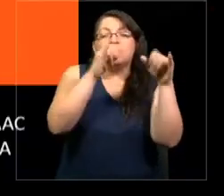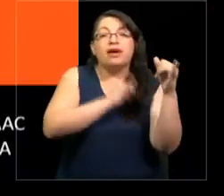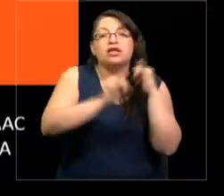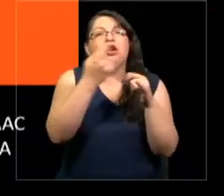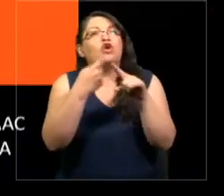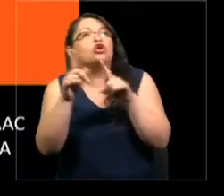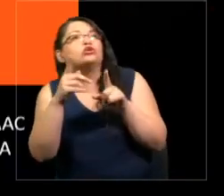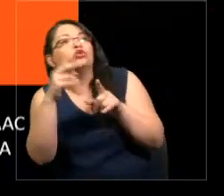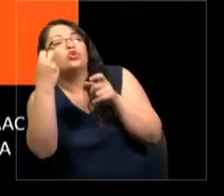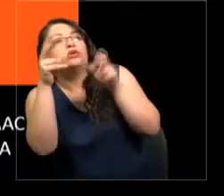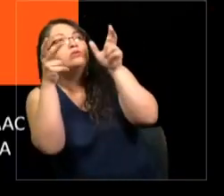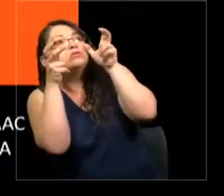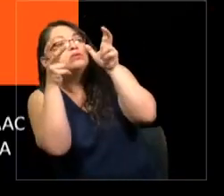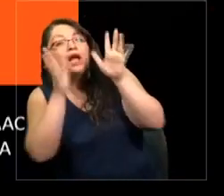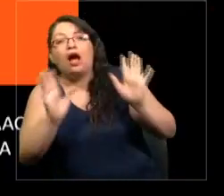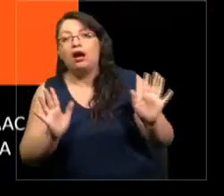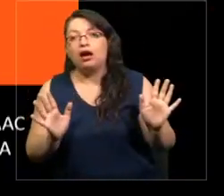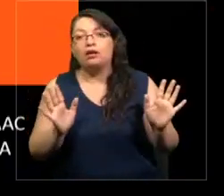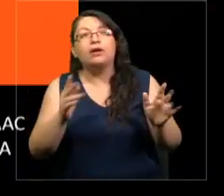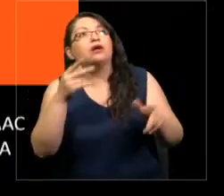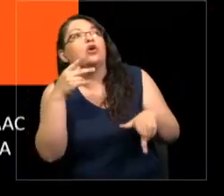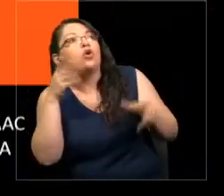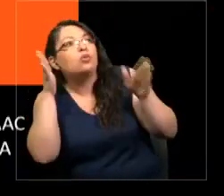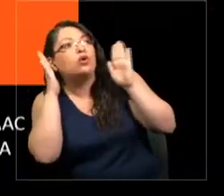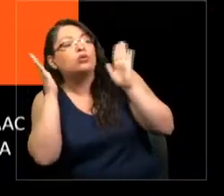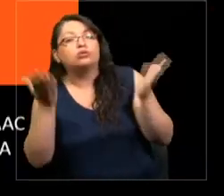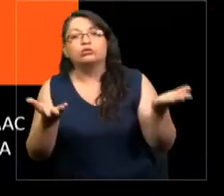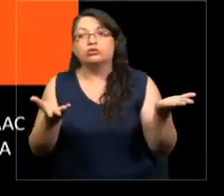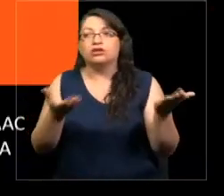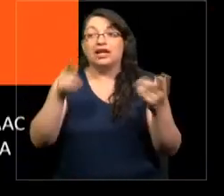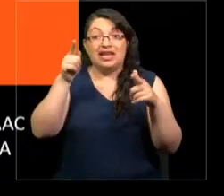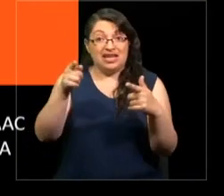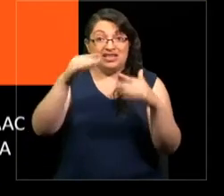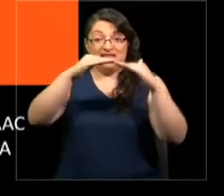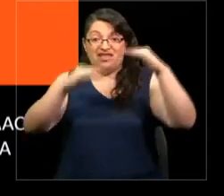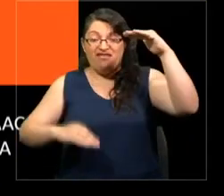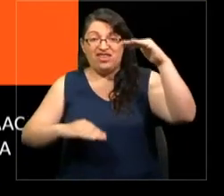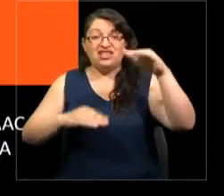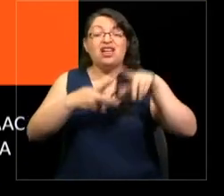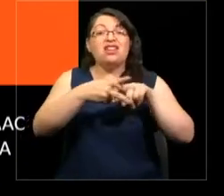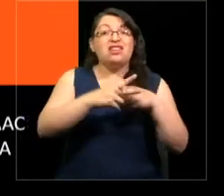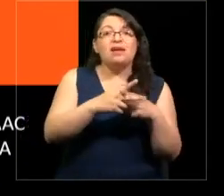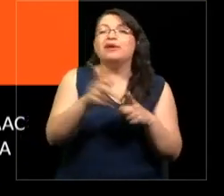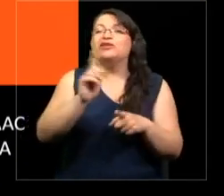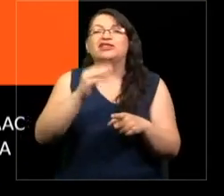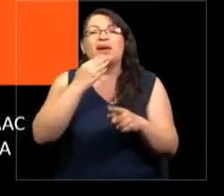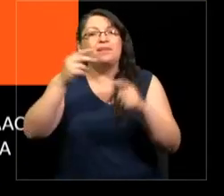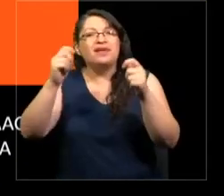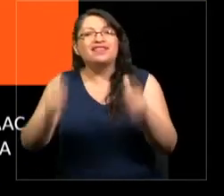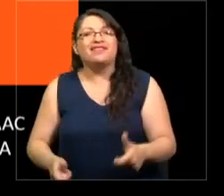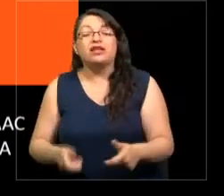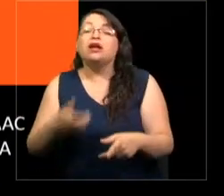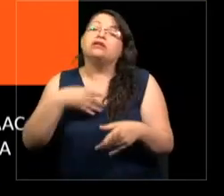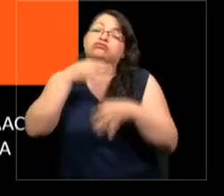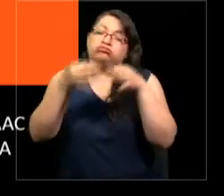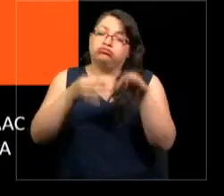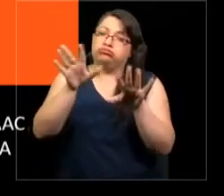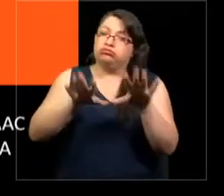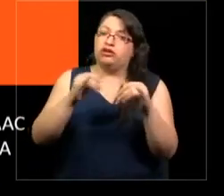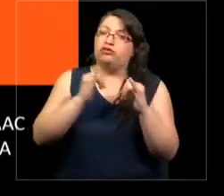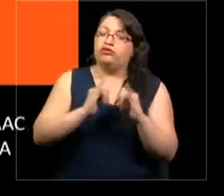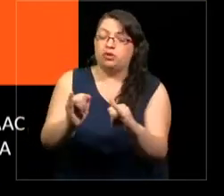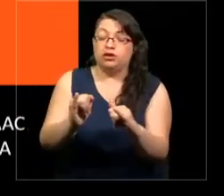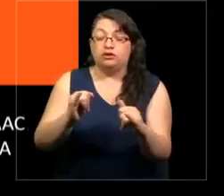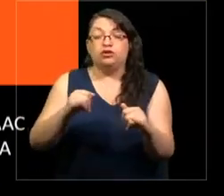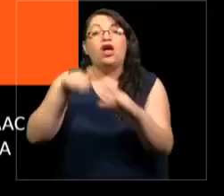Y ¿saben qué? Estas brechas no son solamente de instrumentos, son de habilidades. Quiero darle algunos datos. El